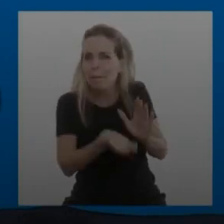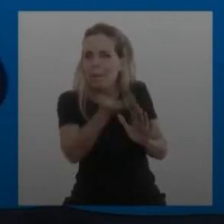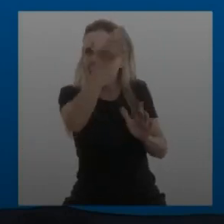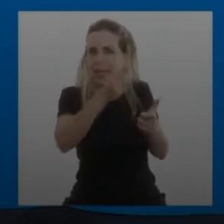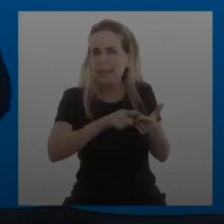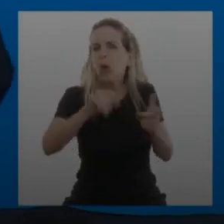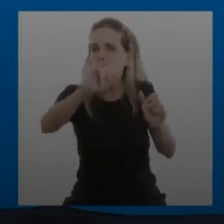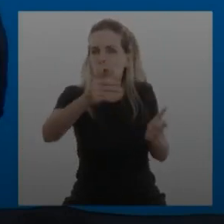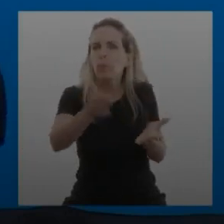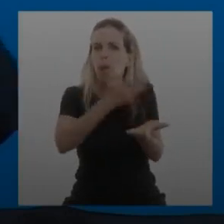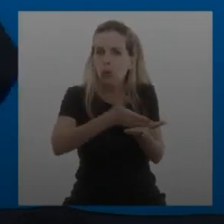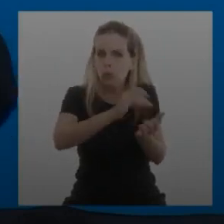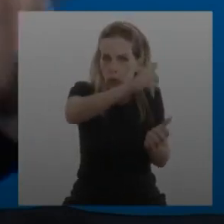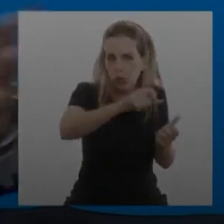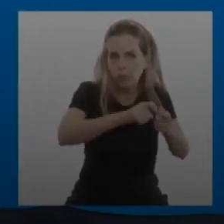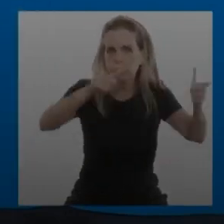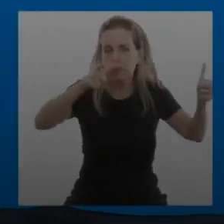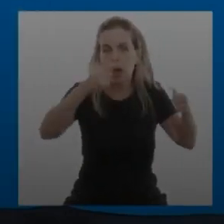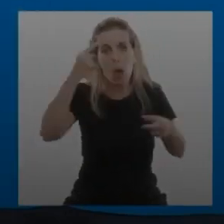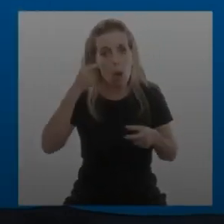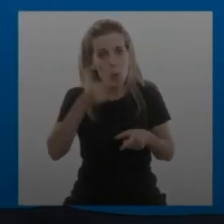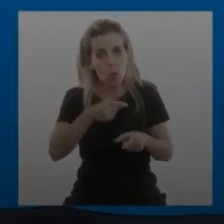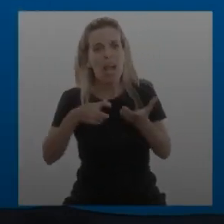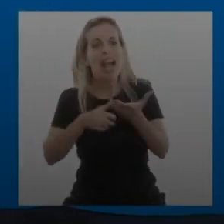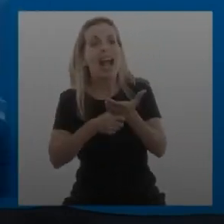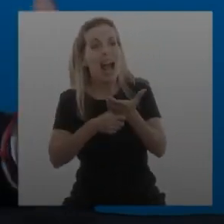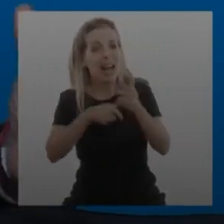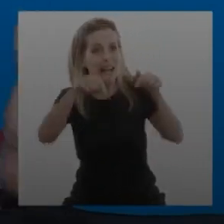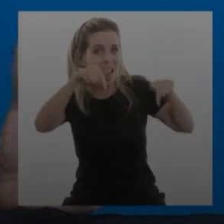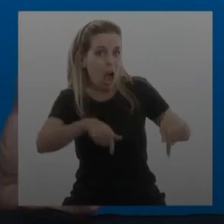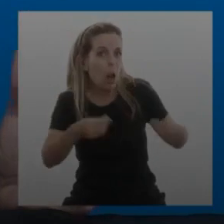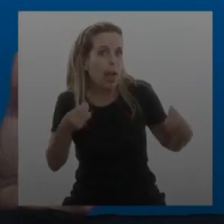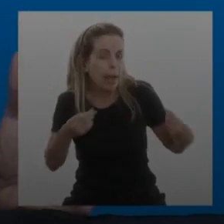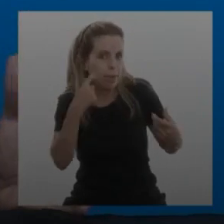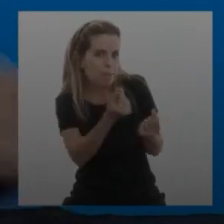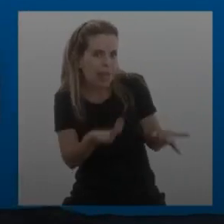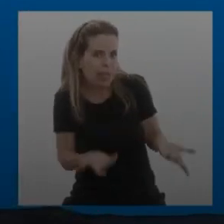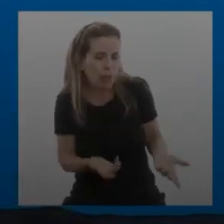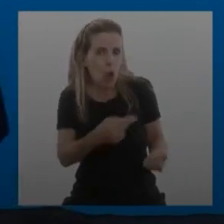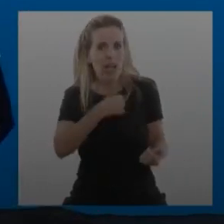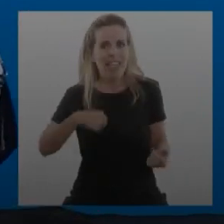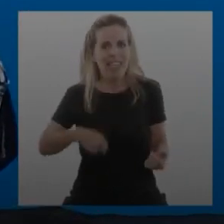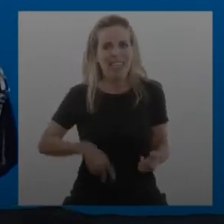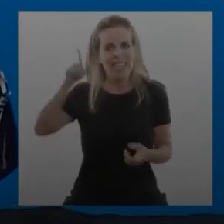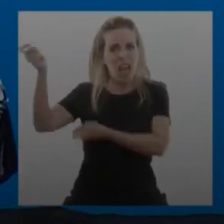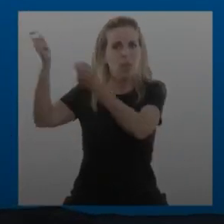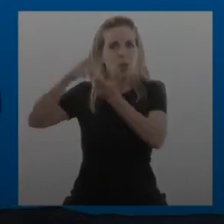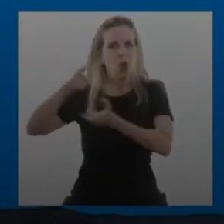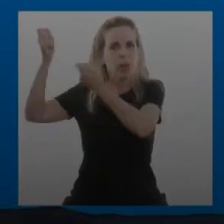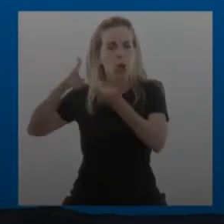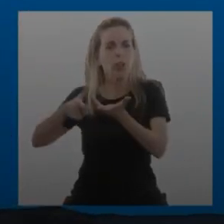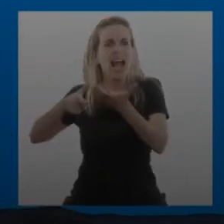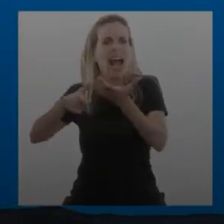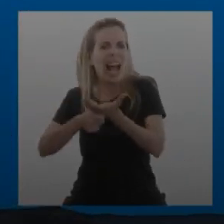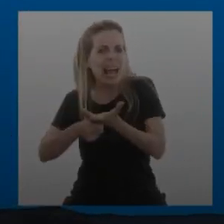crezca el precio de la carne como crece porque China ahora importa carne de cualquier tipo ya no solamente envasada importa